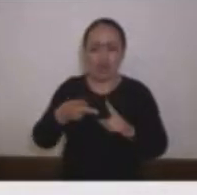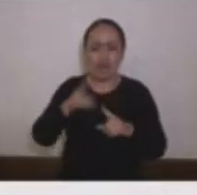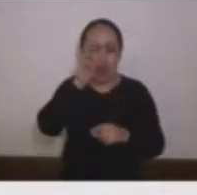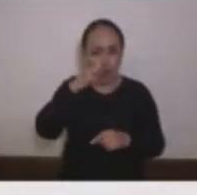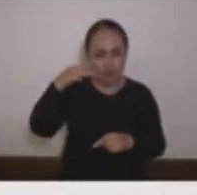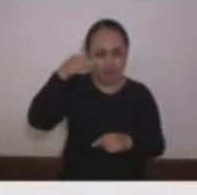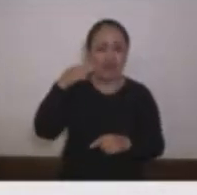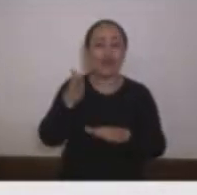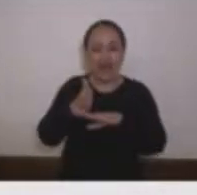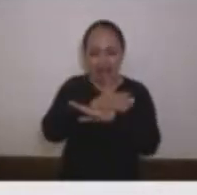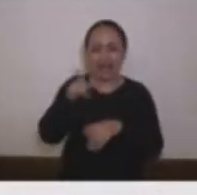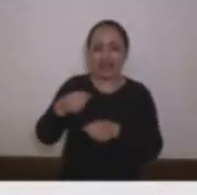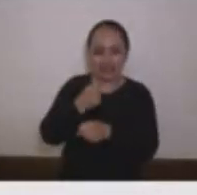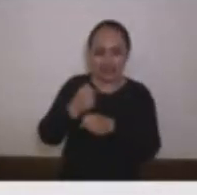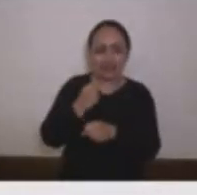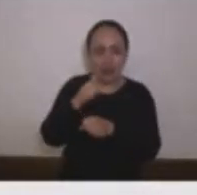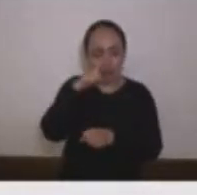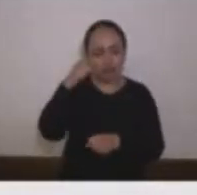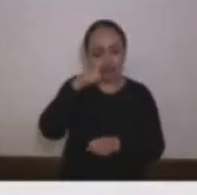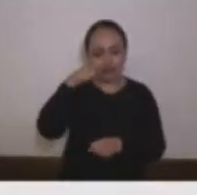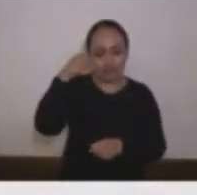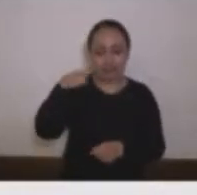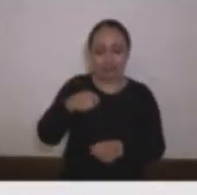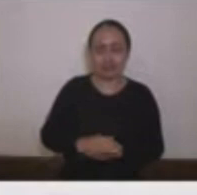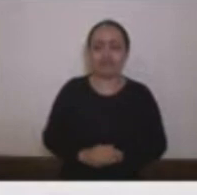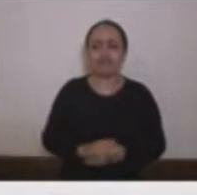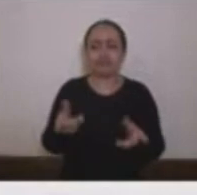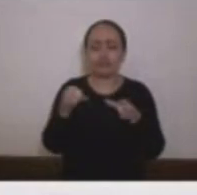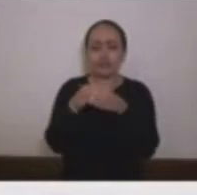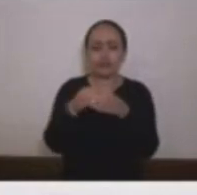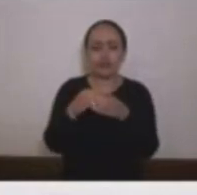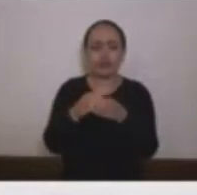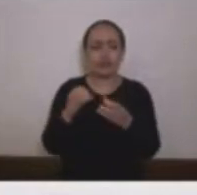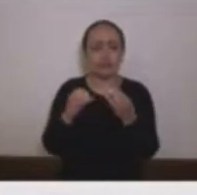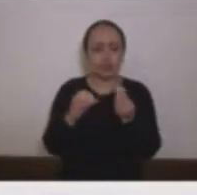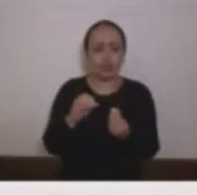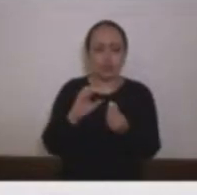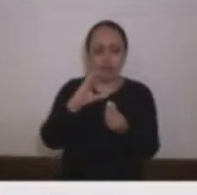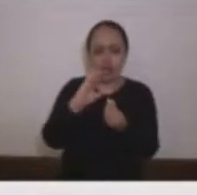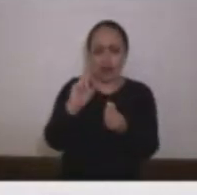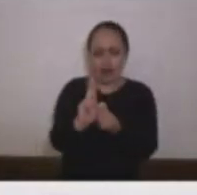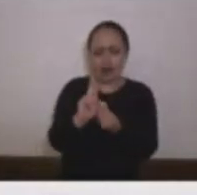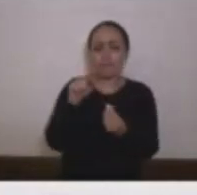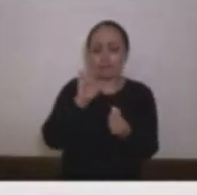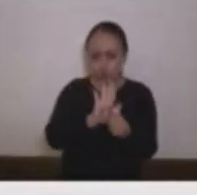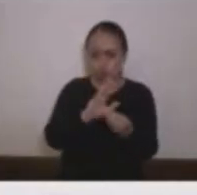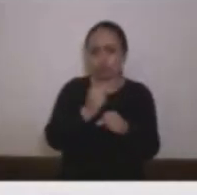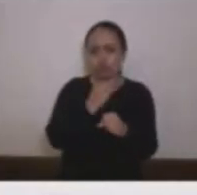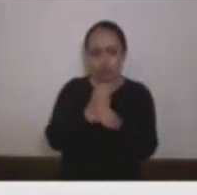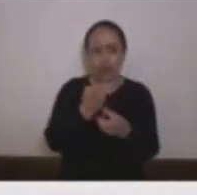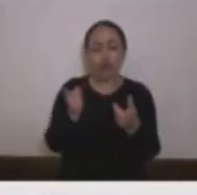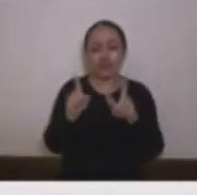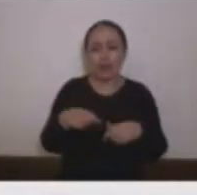ha rumorado en algunos lugares que ha sido cuota de cambio radical en el segundo periodo de Santos fue asesor de Andrés Felipe Arias estuvo vinculado a